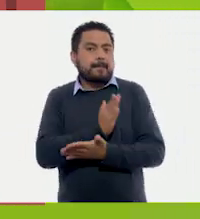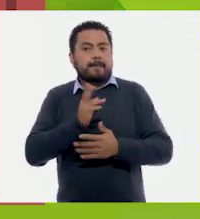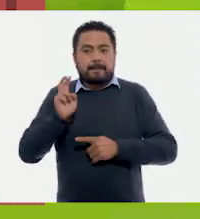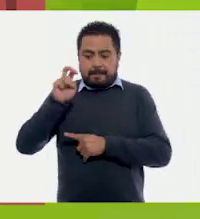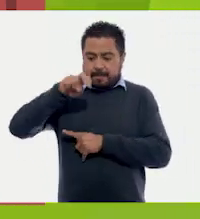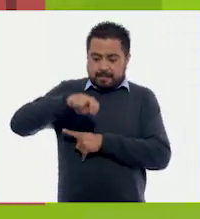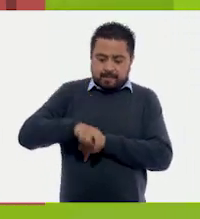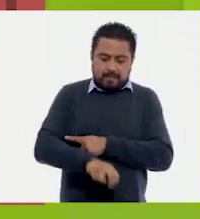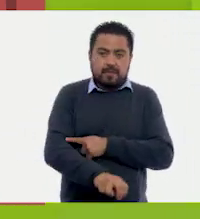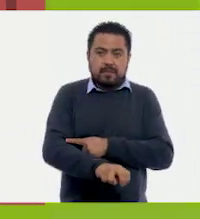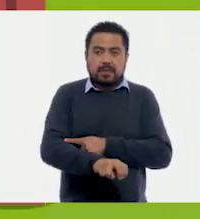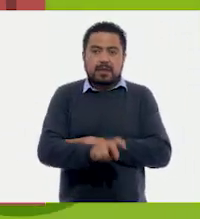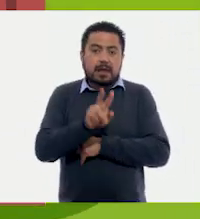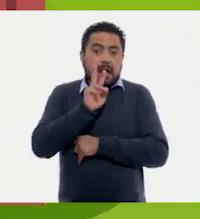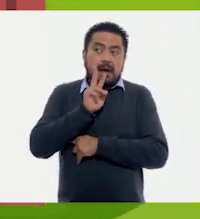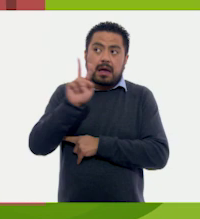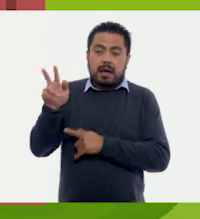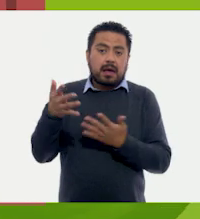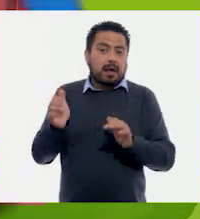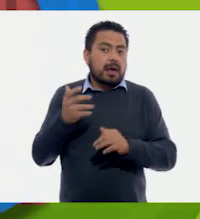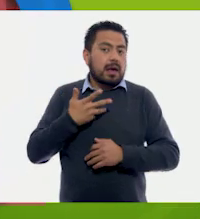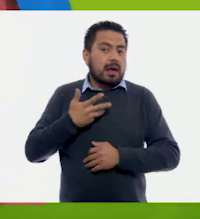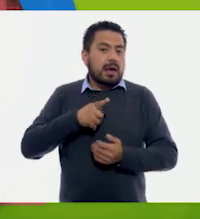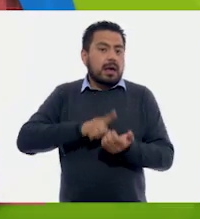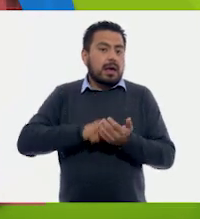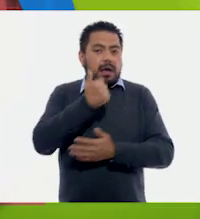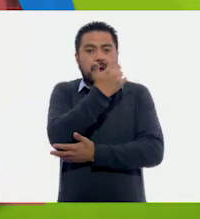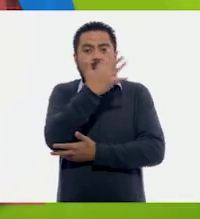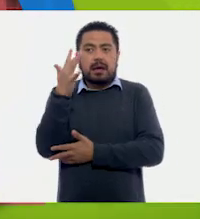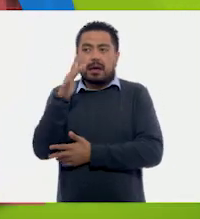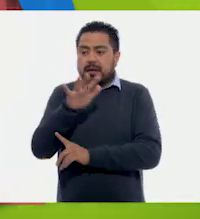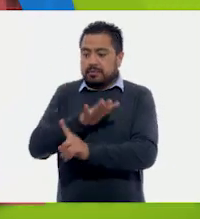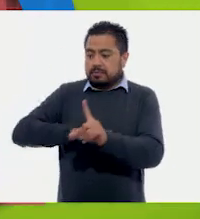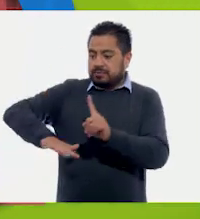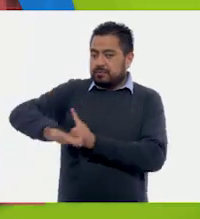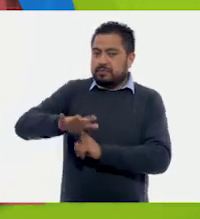resbaladilla, ¿ya te fijaste que tiene unos árboles alrededor?